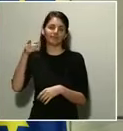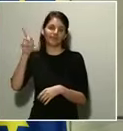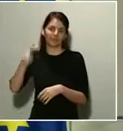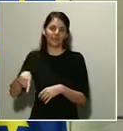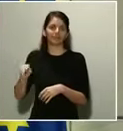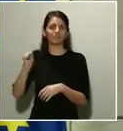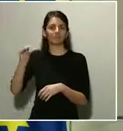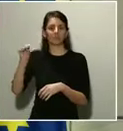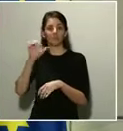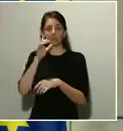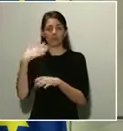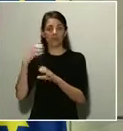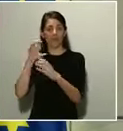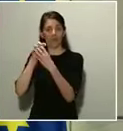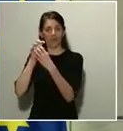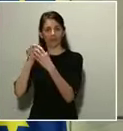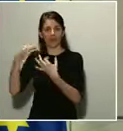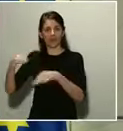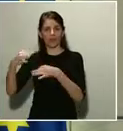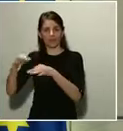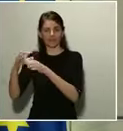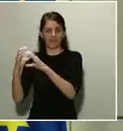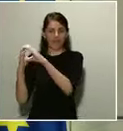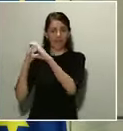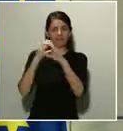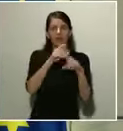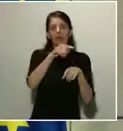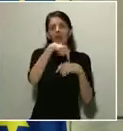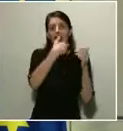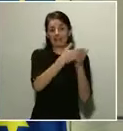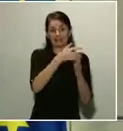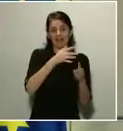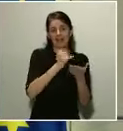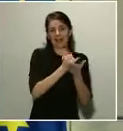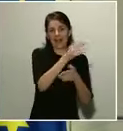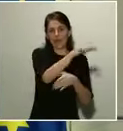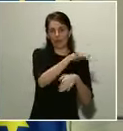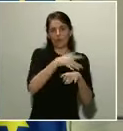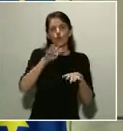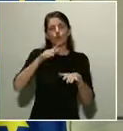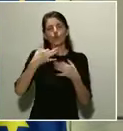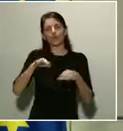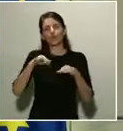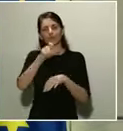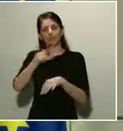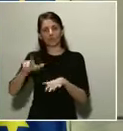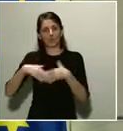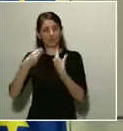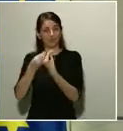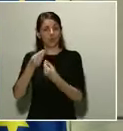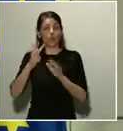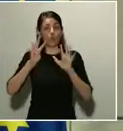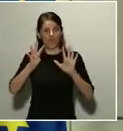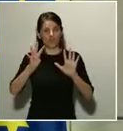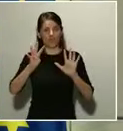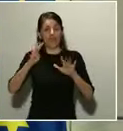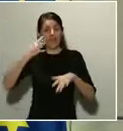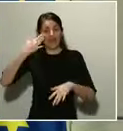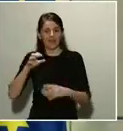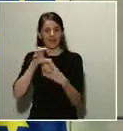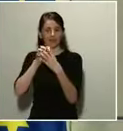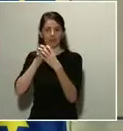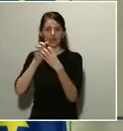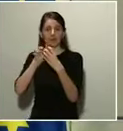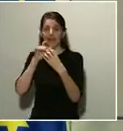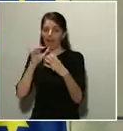furgonetas de nueve plazas, habitualmente, pueden efectivamente desplazarse un máximo de tres personas en las mismas